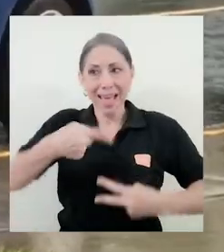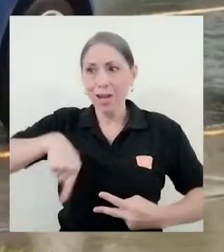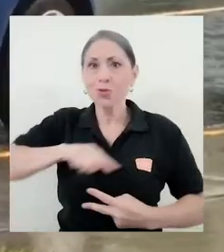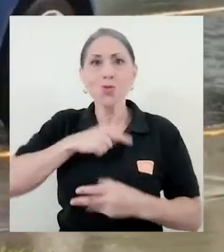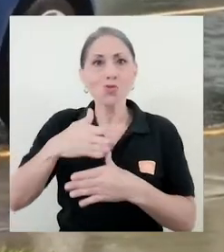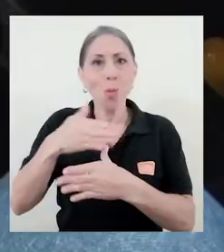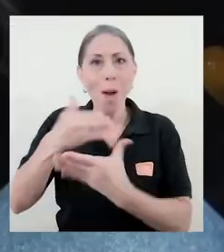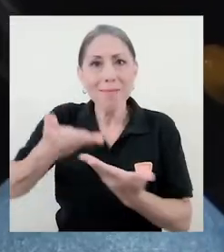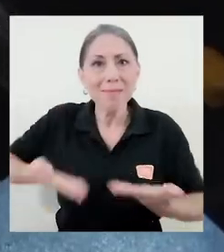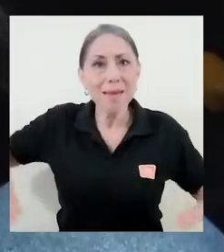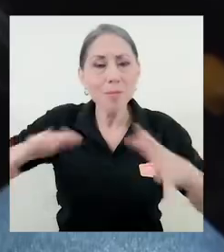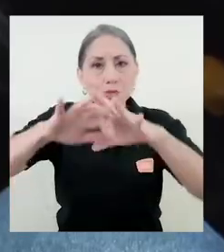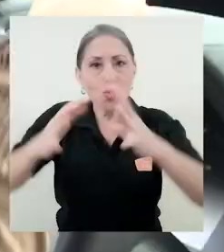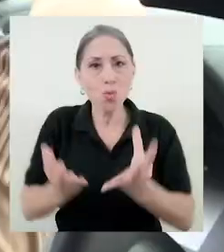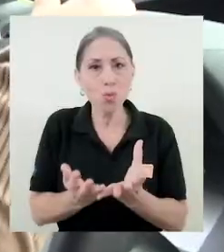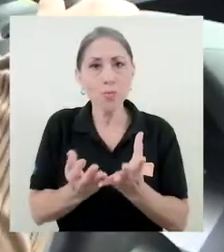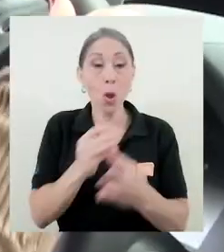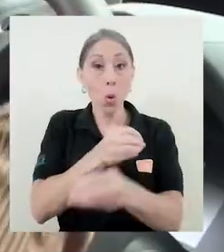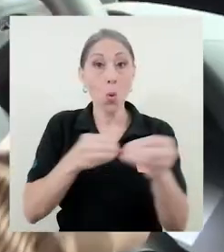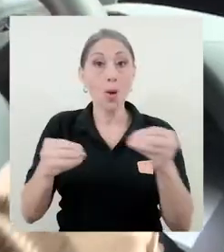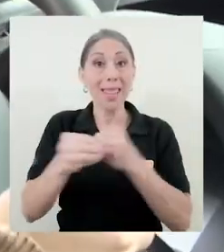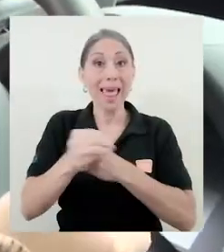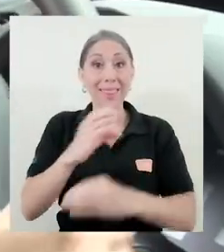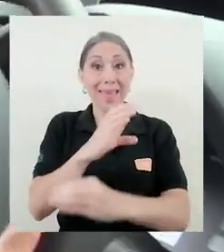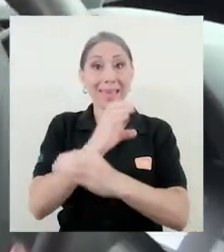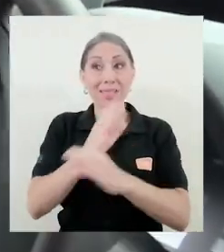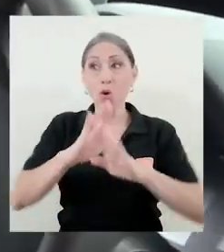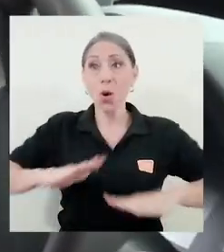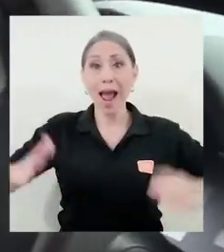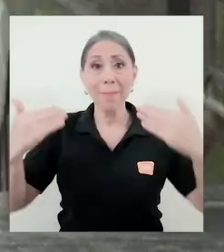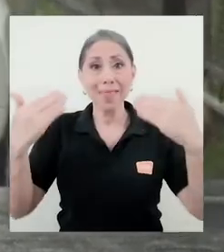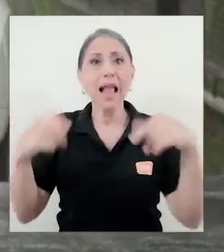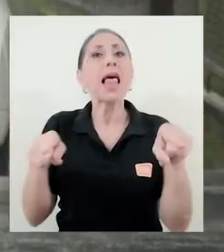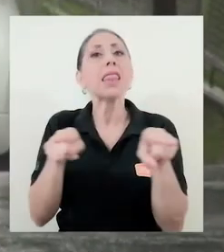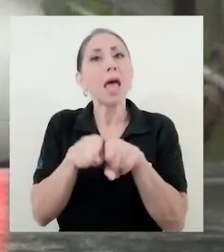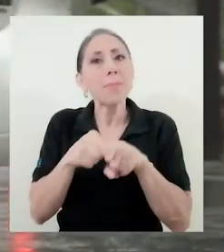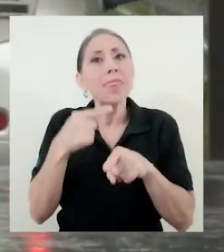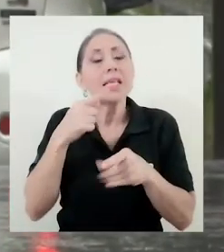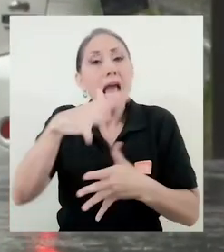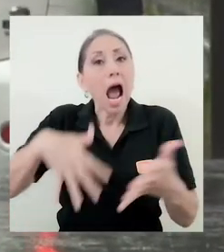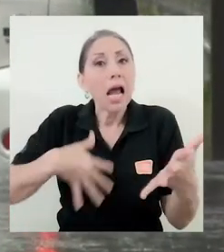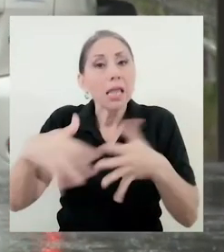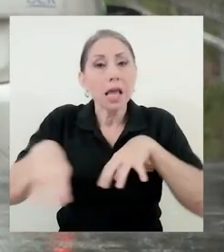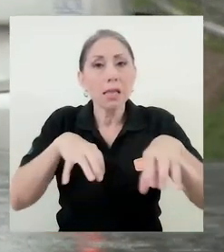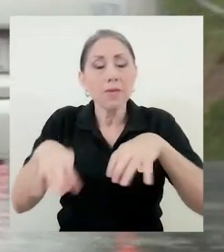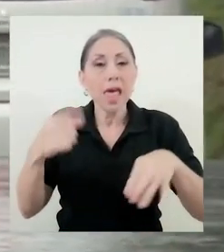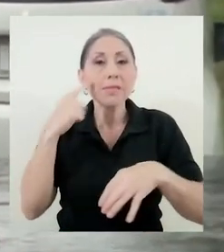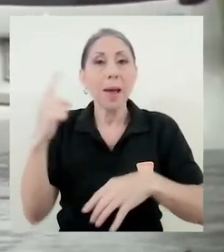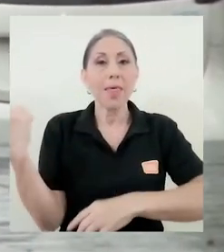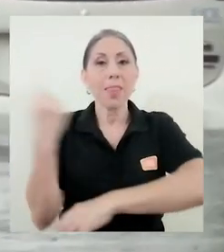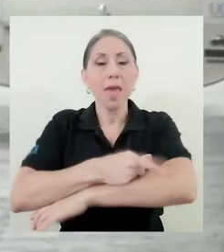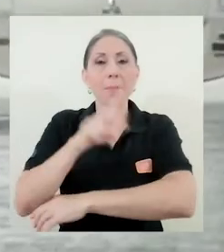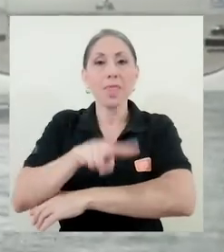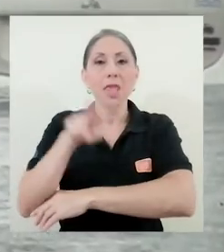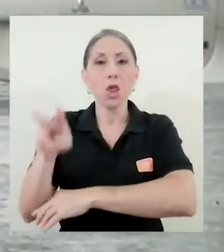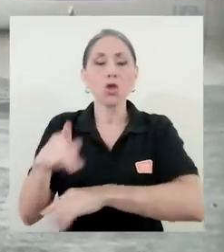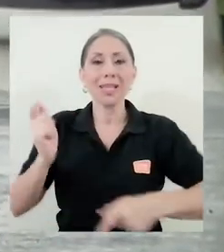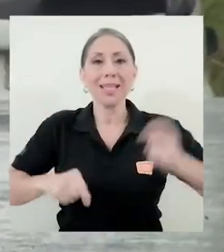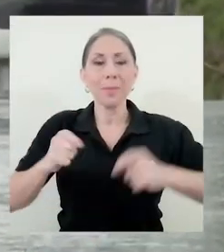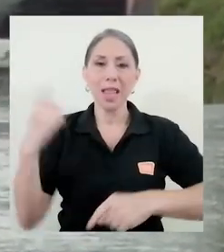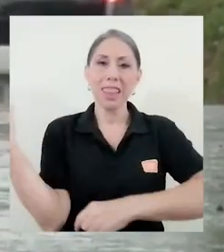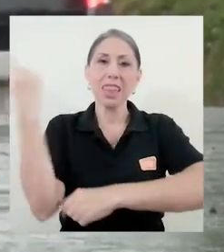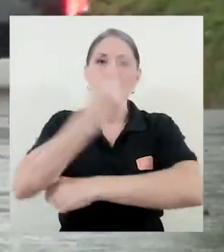La Unidad de Gestión Ambiental señaló que también trabajan en una agenda de actividades para el 22 de septiembre,